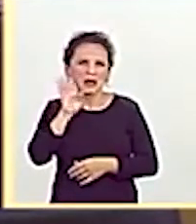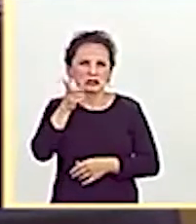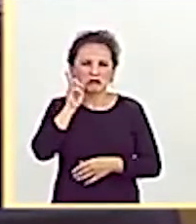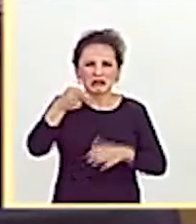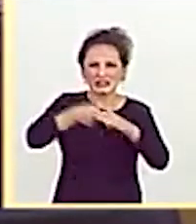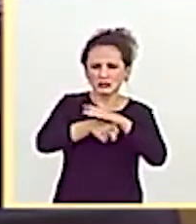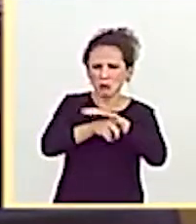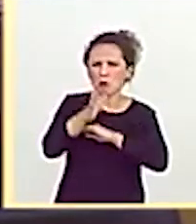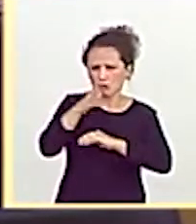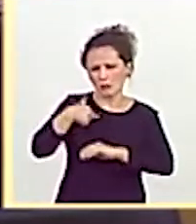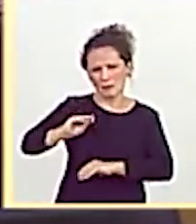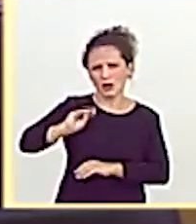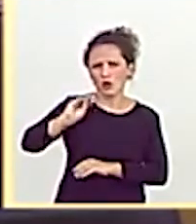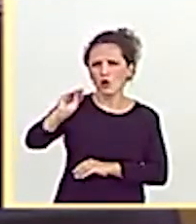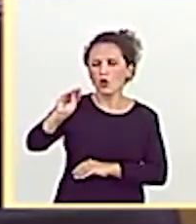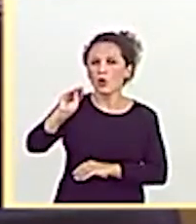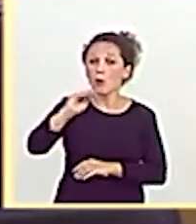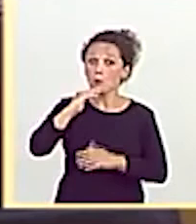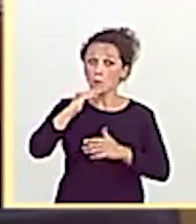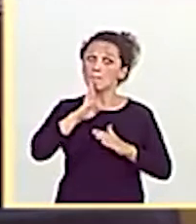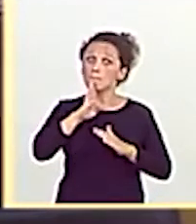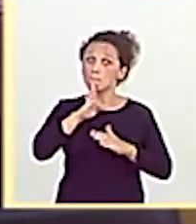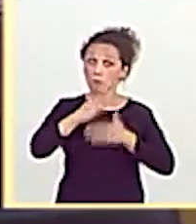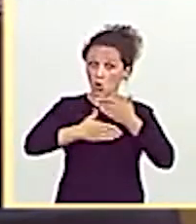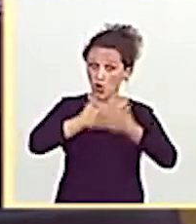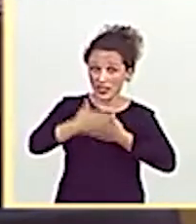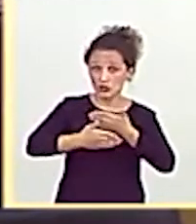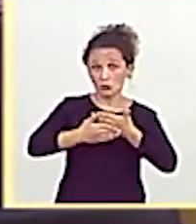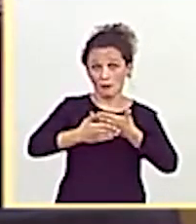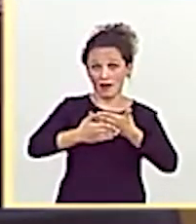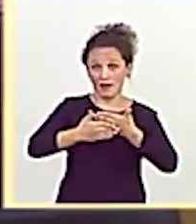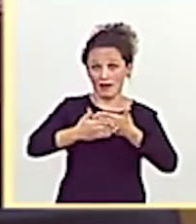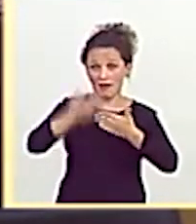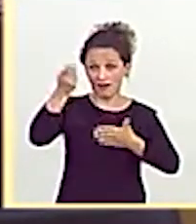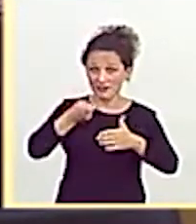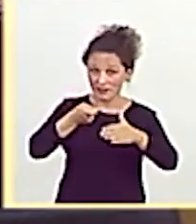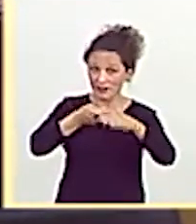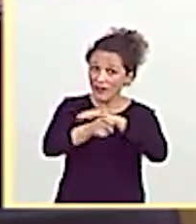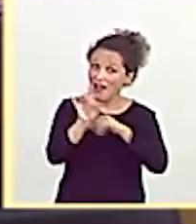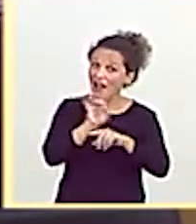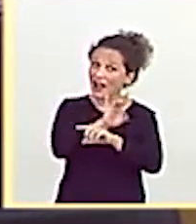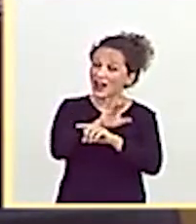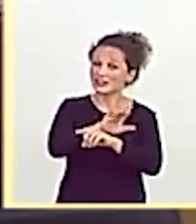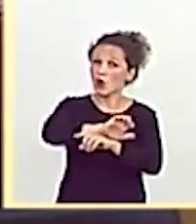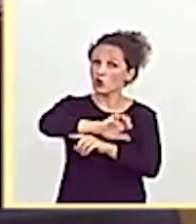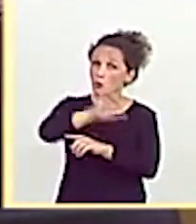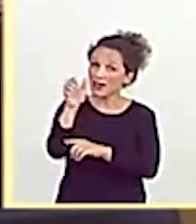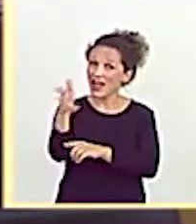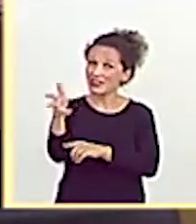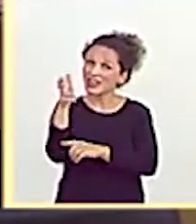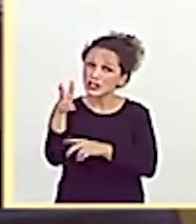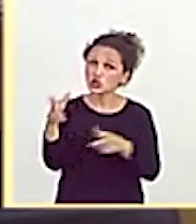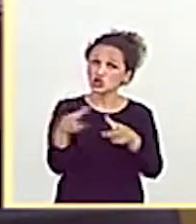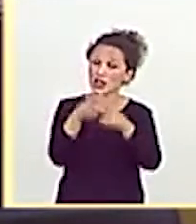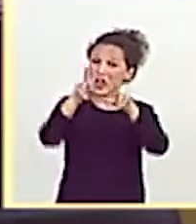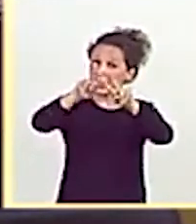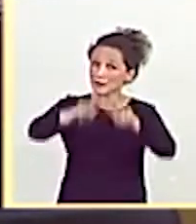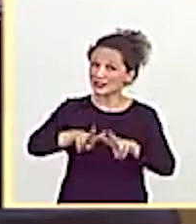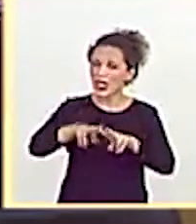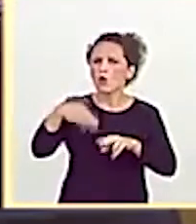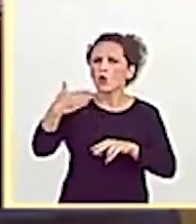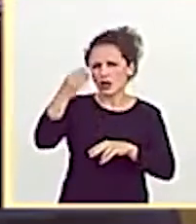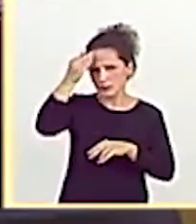¿cuándo tiene permiso el gobierno reanudar el procedimiento para la tramitación de la Carta Europea de los Derechos Sociales Revisada? Gracias,